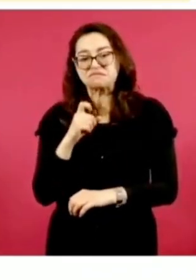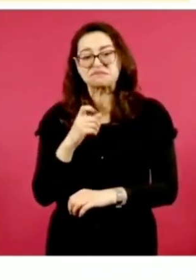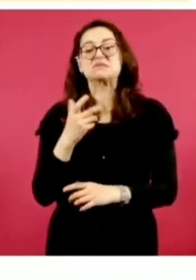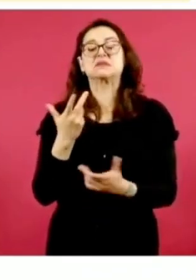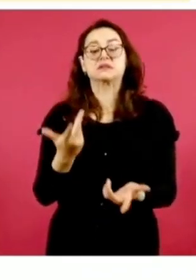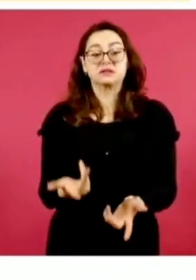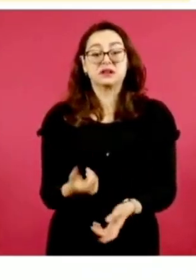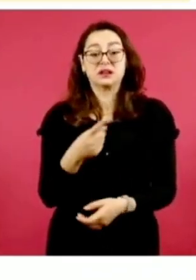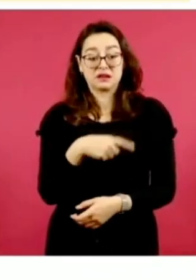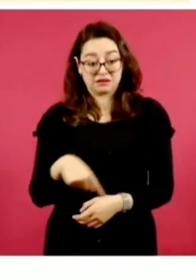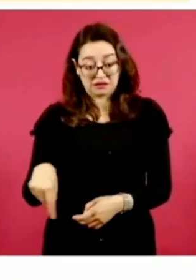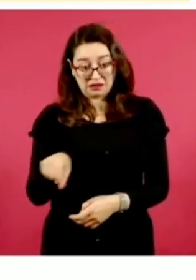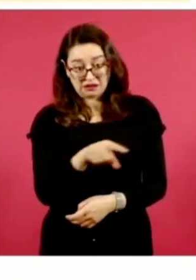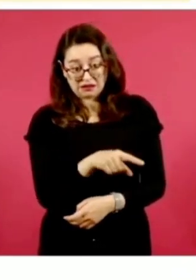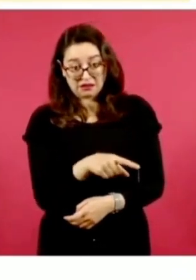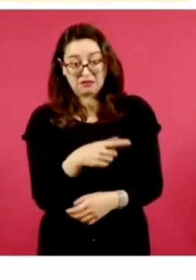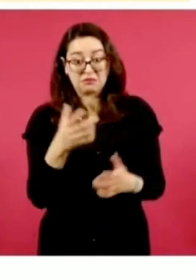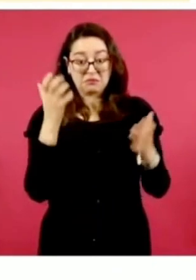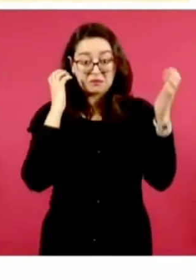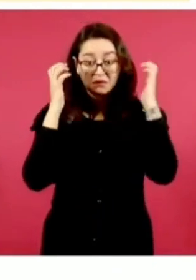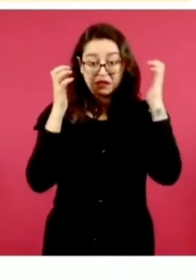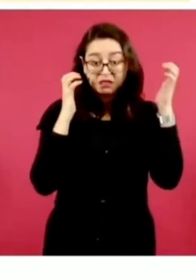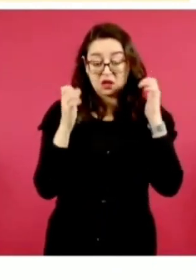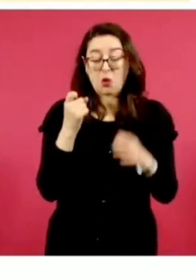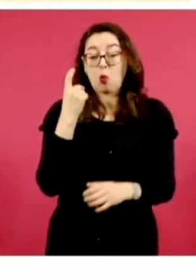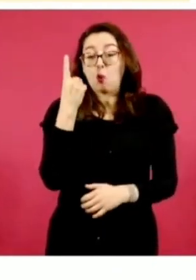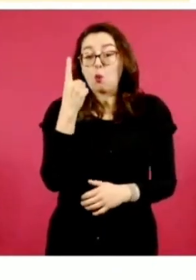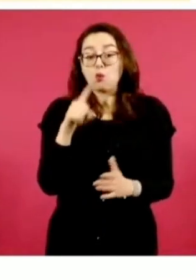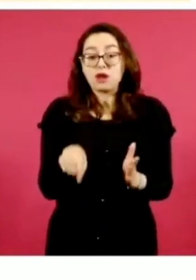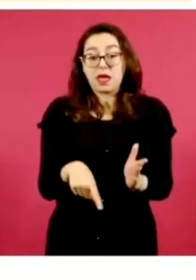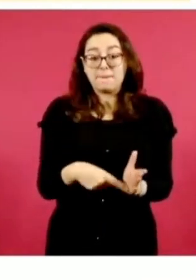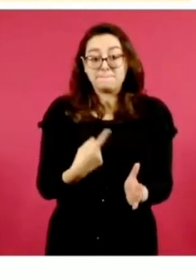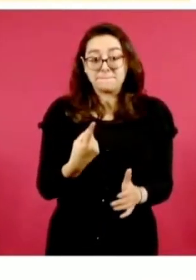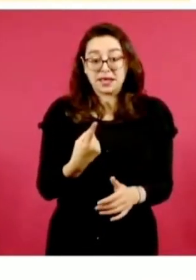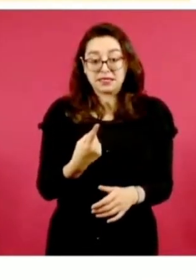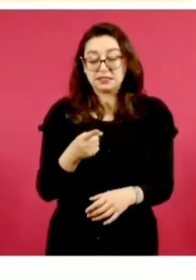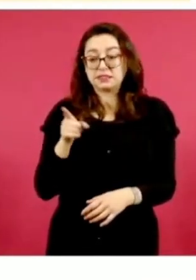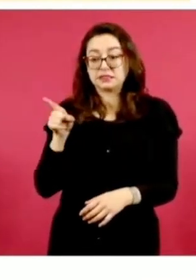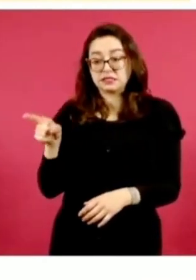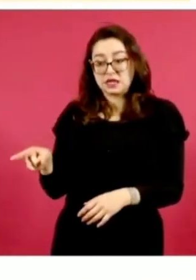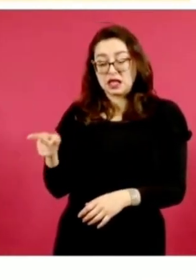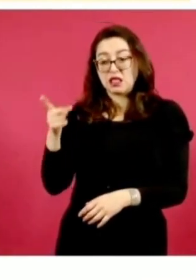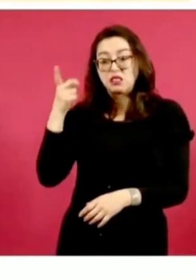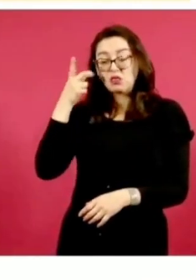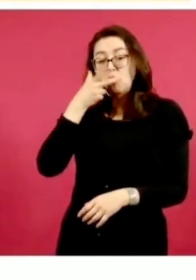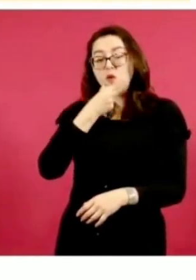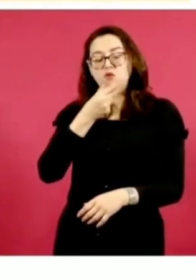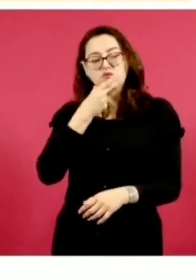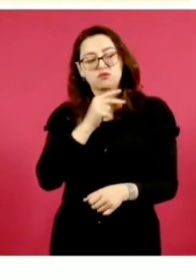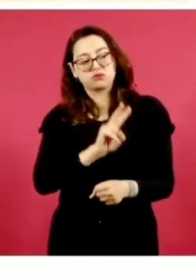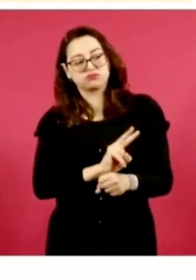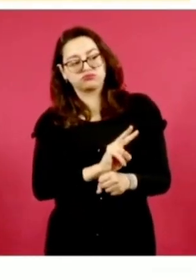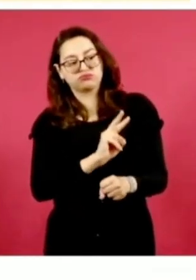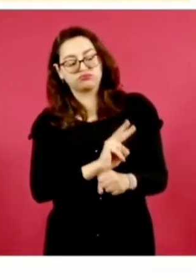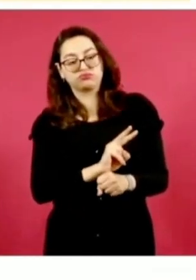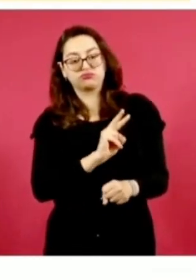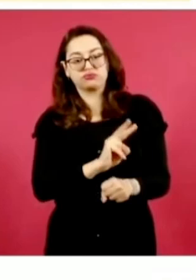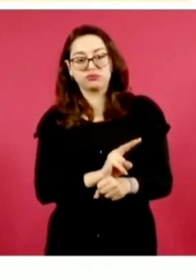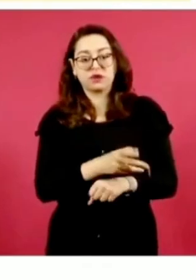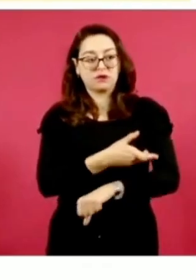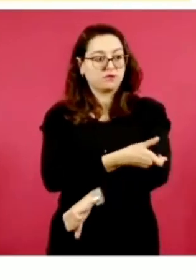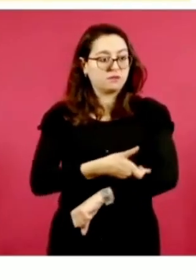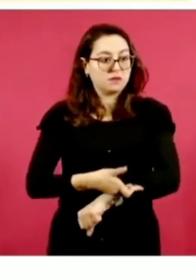tenían derecho a bañarse una vez a la semana frente a su pastor y se les prohibía tener contacto con sus familiares.